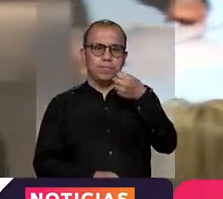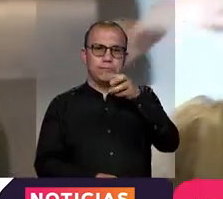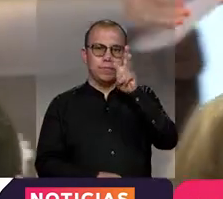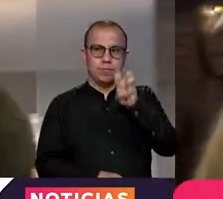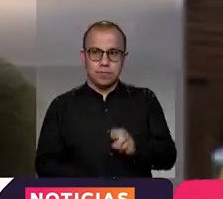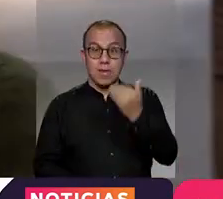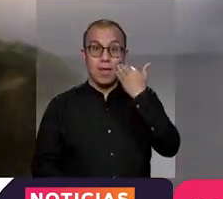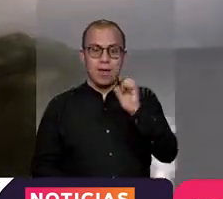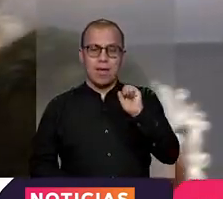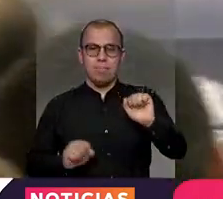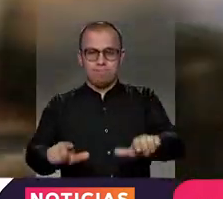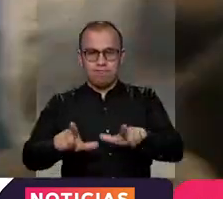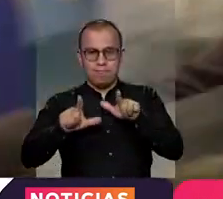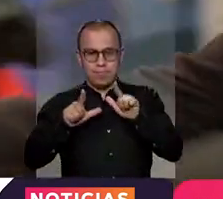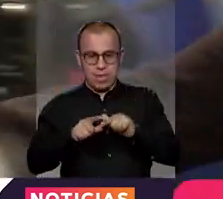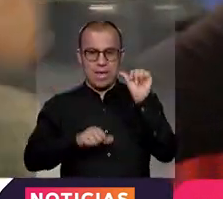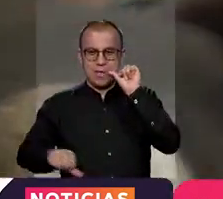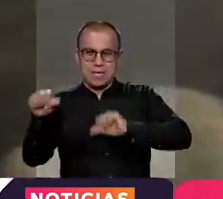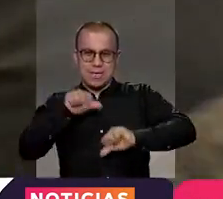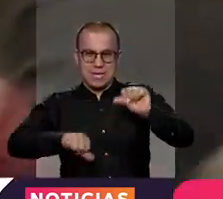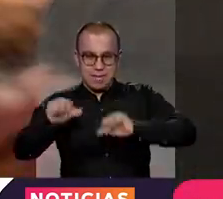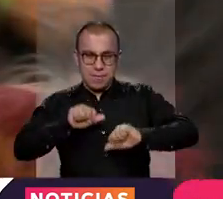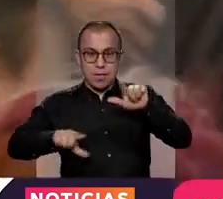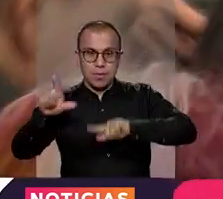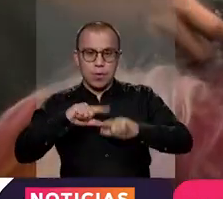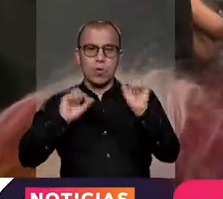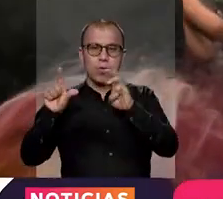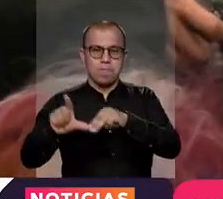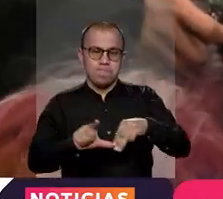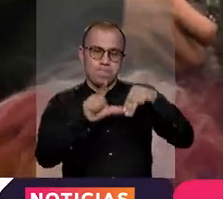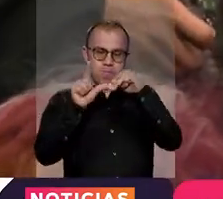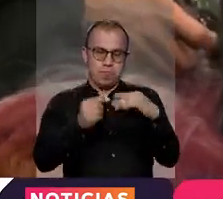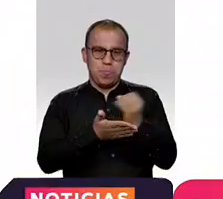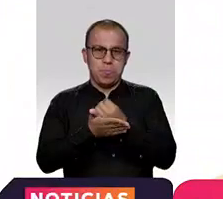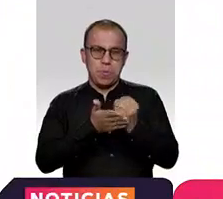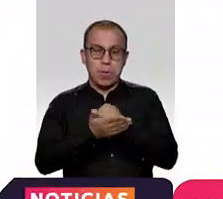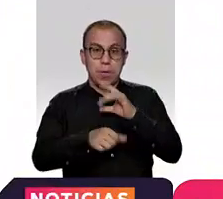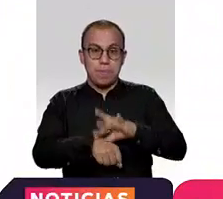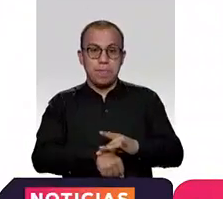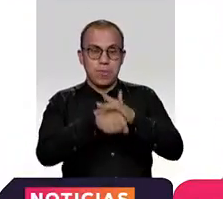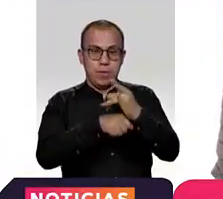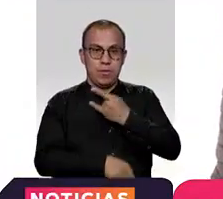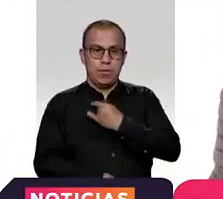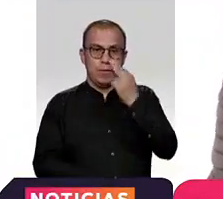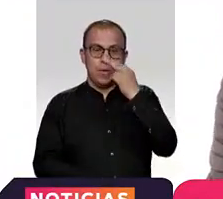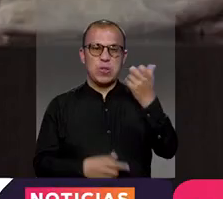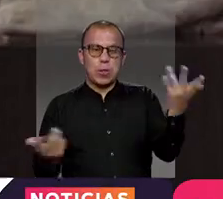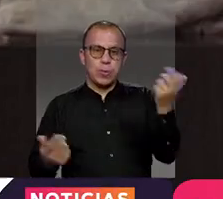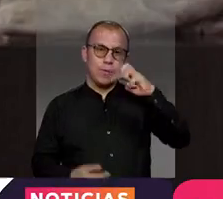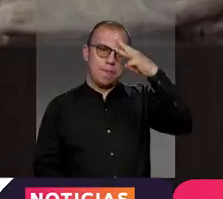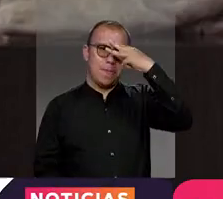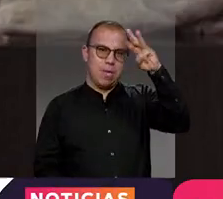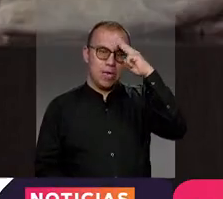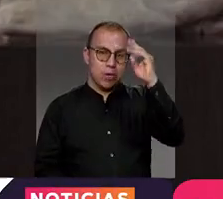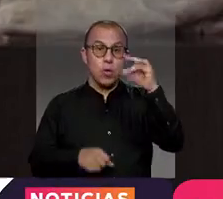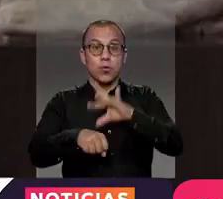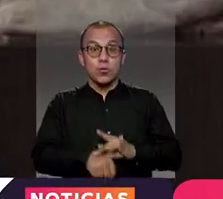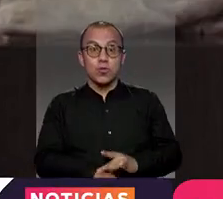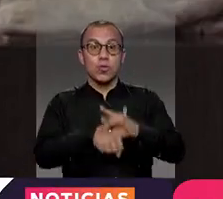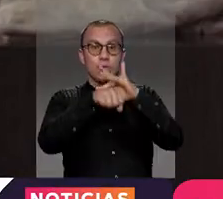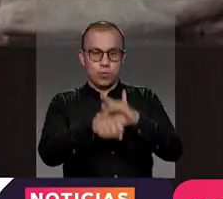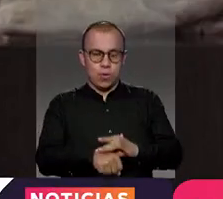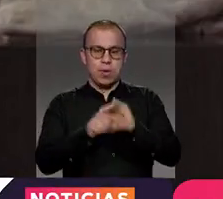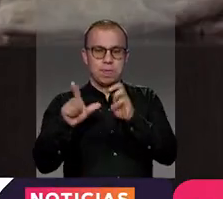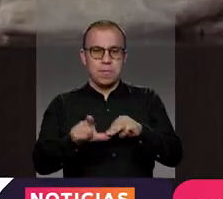Montoya se graduó de Química Farmacéutica, es magíster en Ciencias Biomédicas de la Universidad Nacional Autónoma de México y doctora en Ciencias con